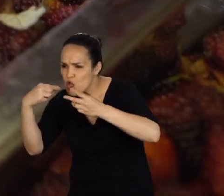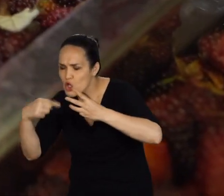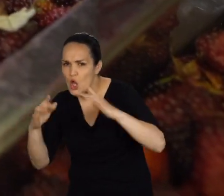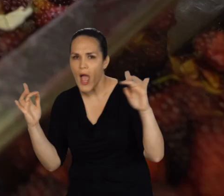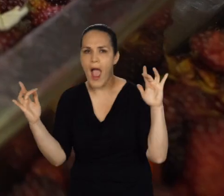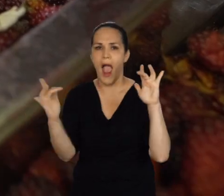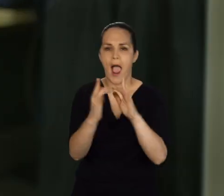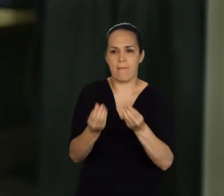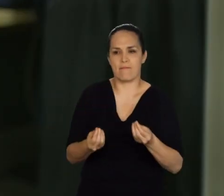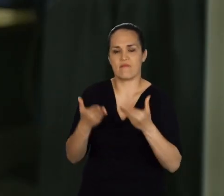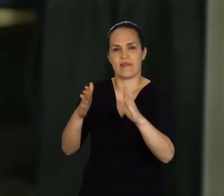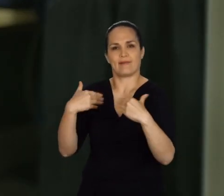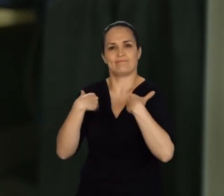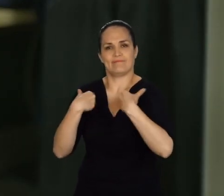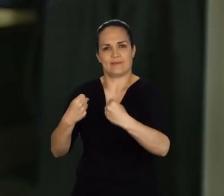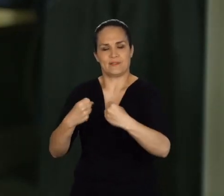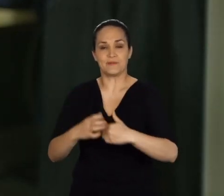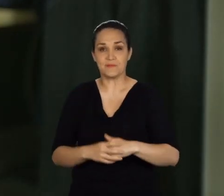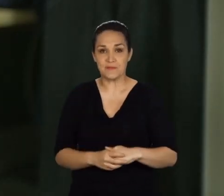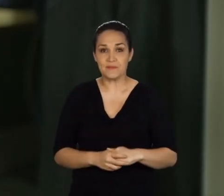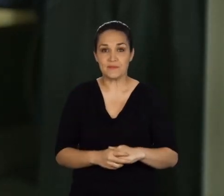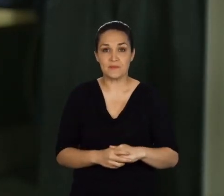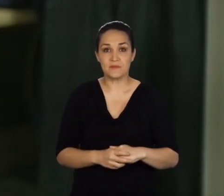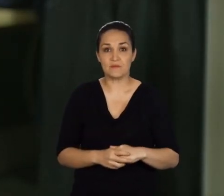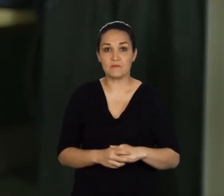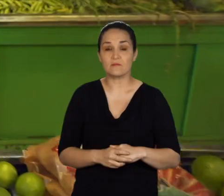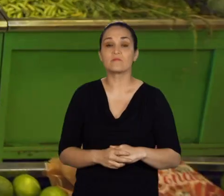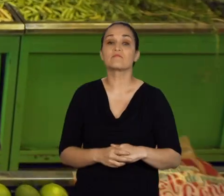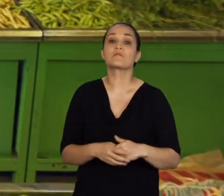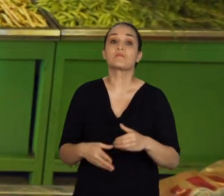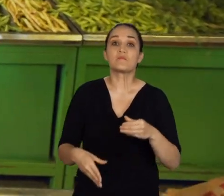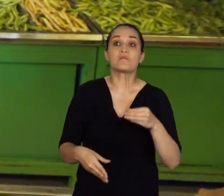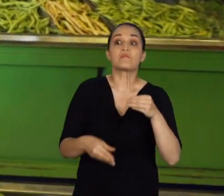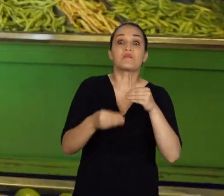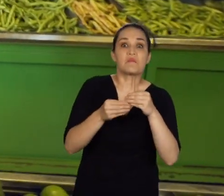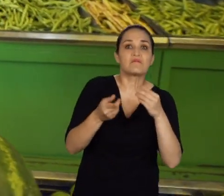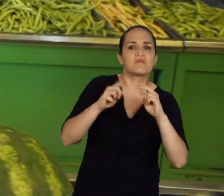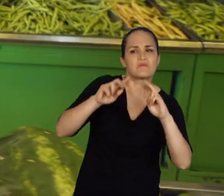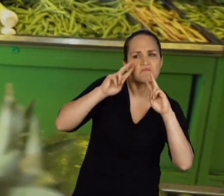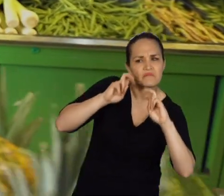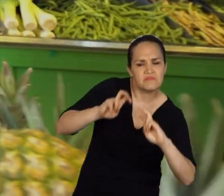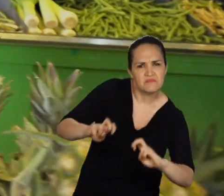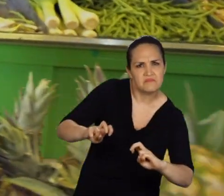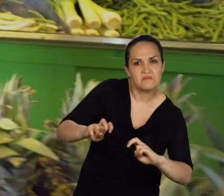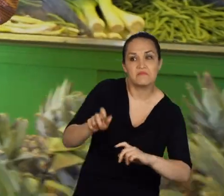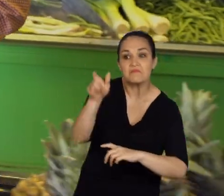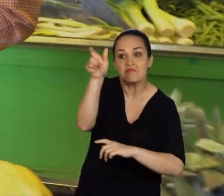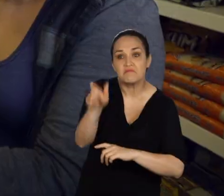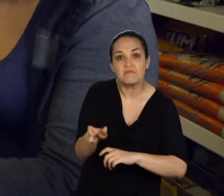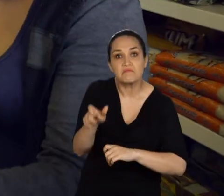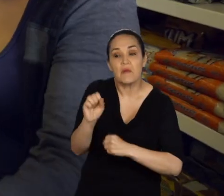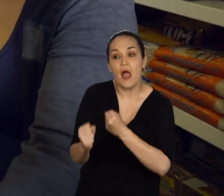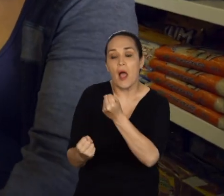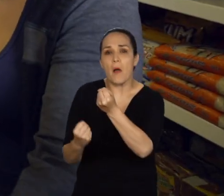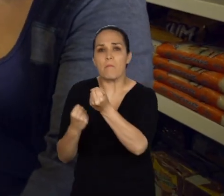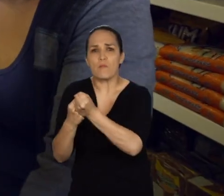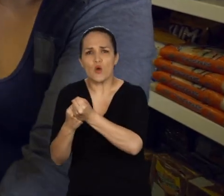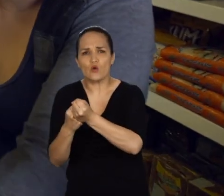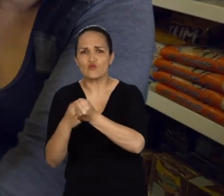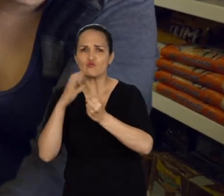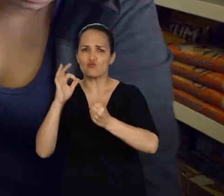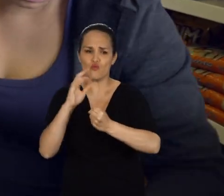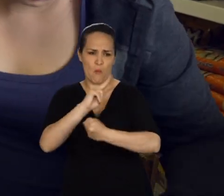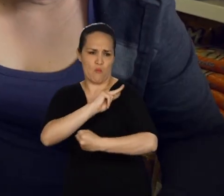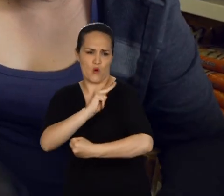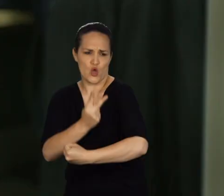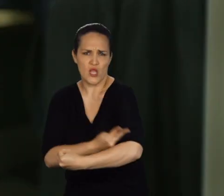generen la mejor opción terapéutica en este paciente. Igualmente, habrá que hacer muchísima importancia en la parte de